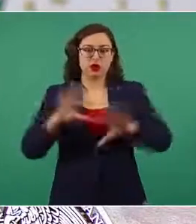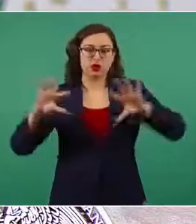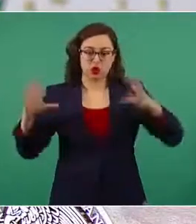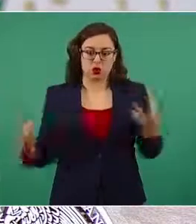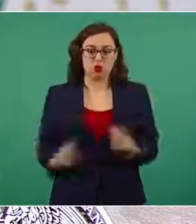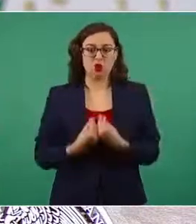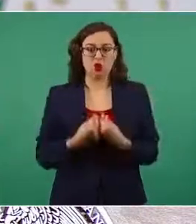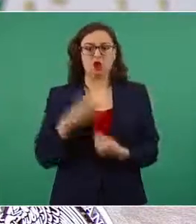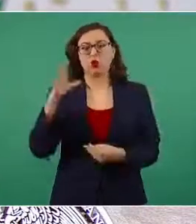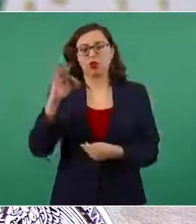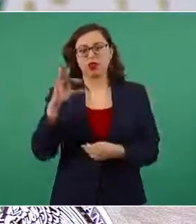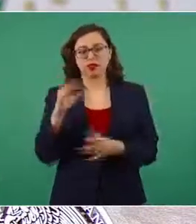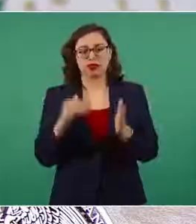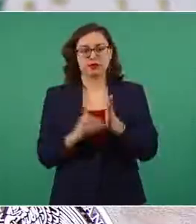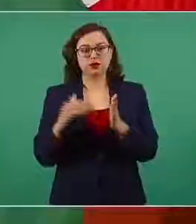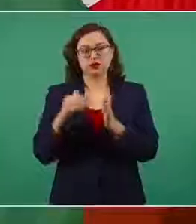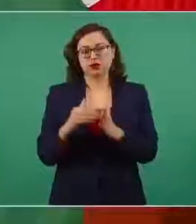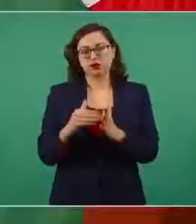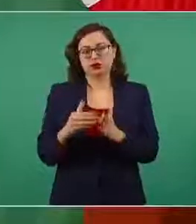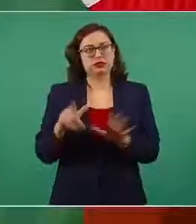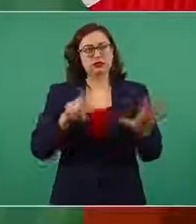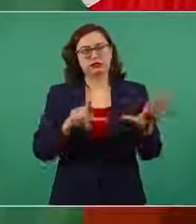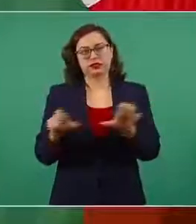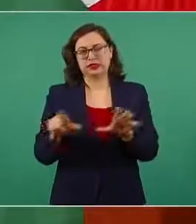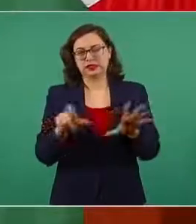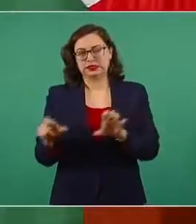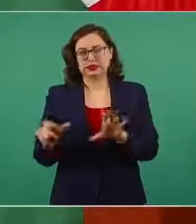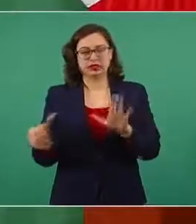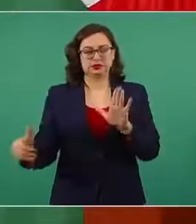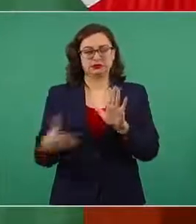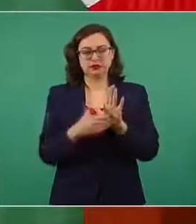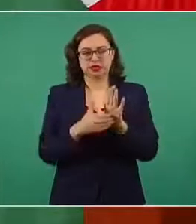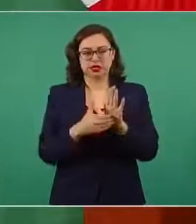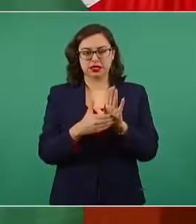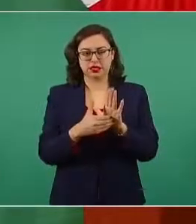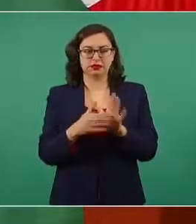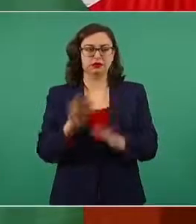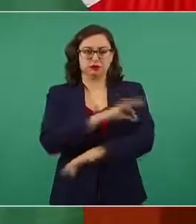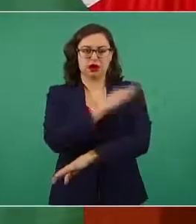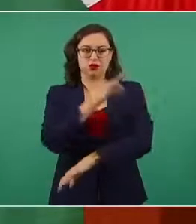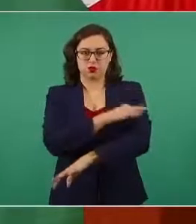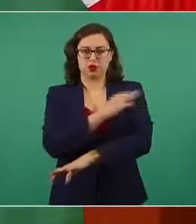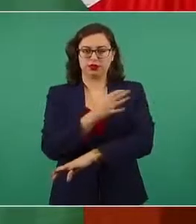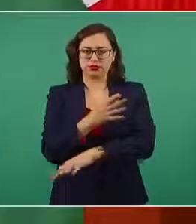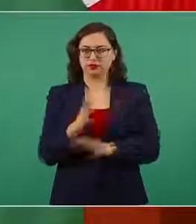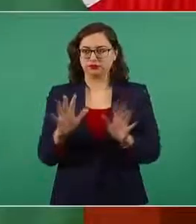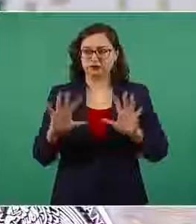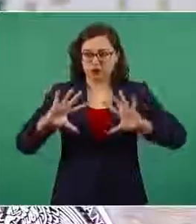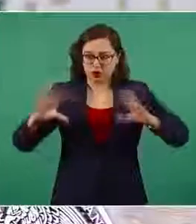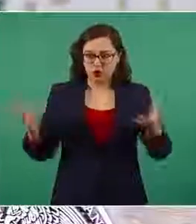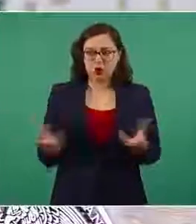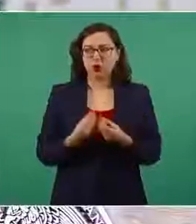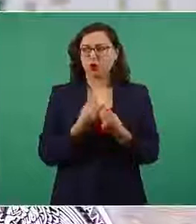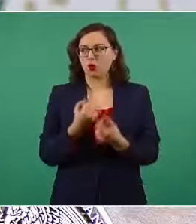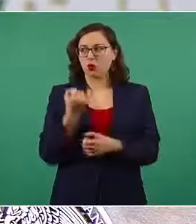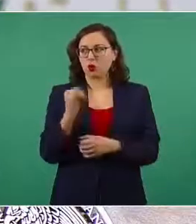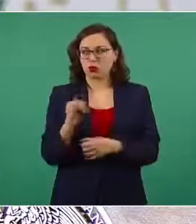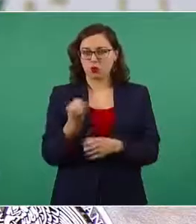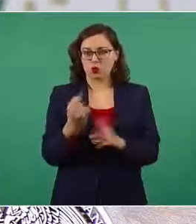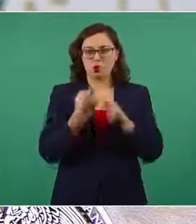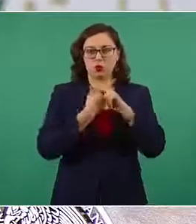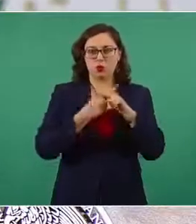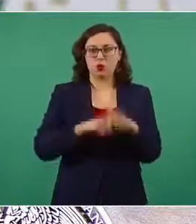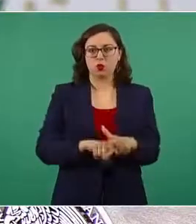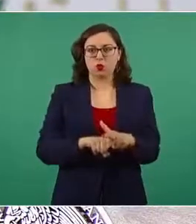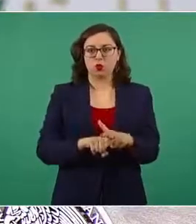más de 40 millones, 40 millones 700 mil dosis para arrancar junio ya con